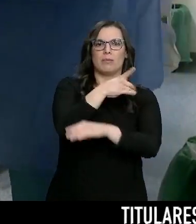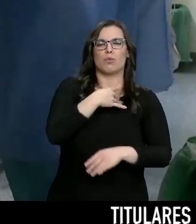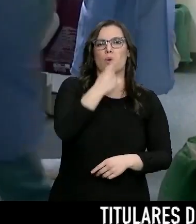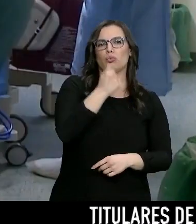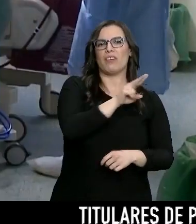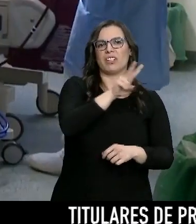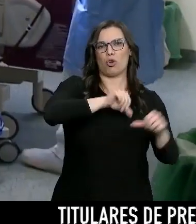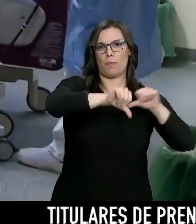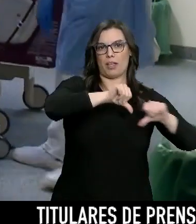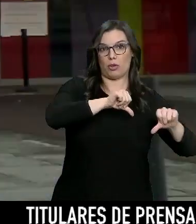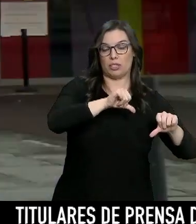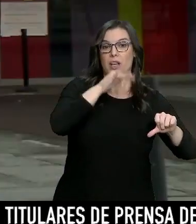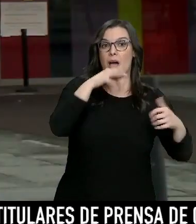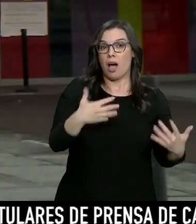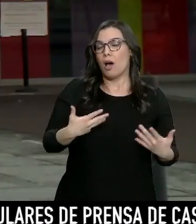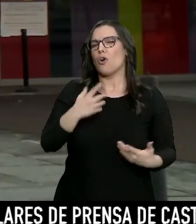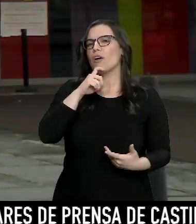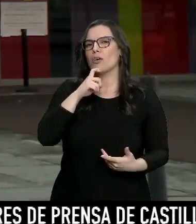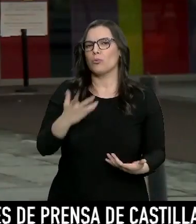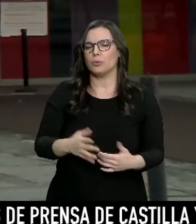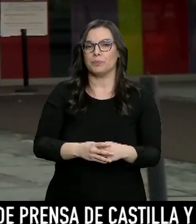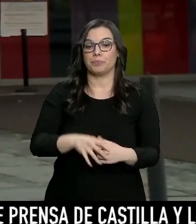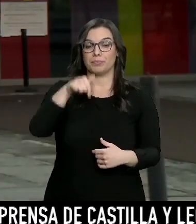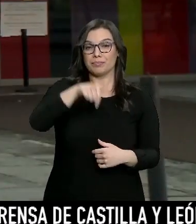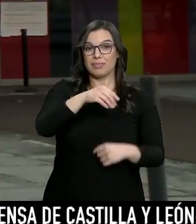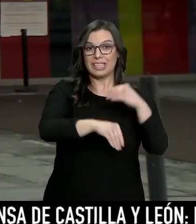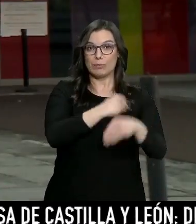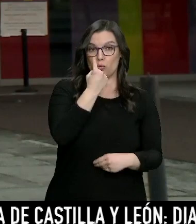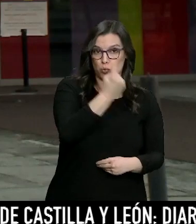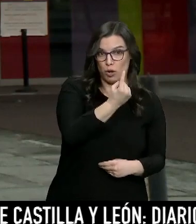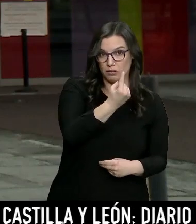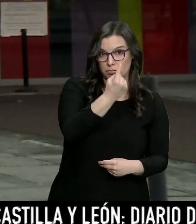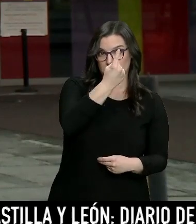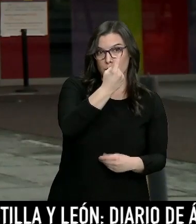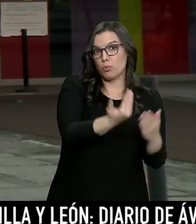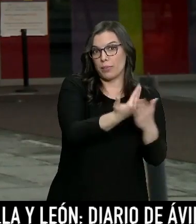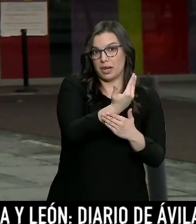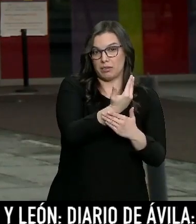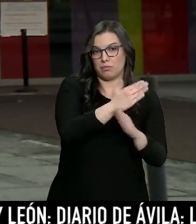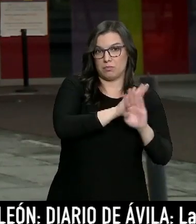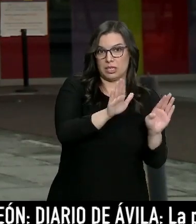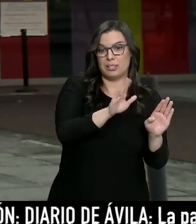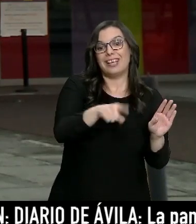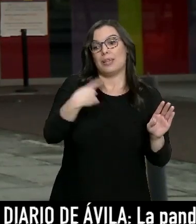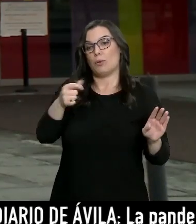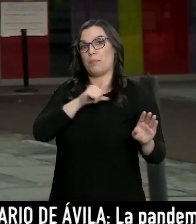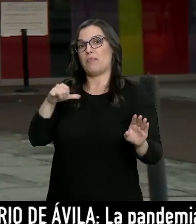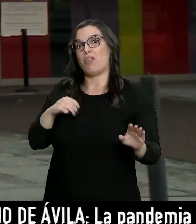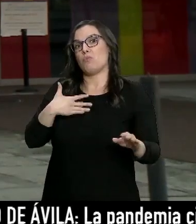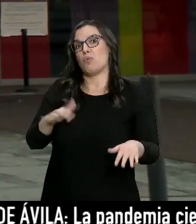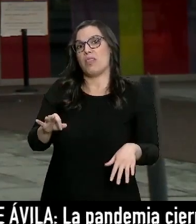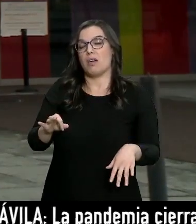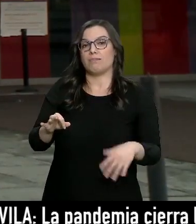operaciones diarias, ahora... Estamos haciendo aquí una por la mañana y en los hospitales privados